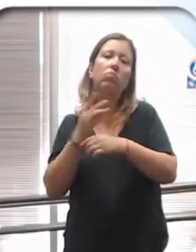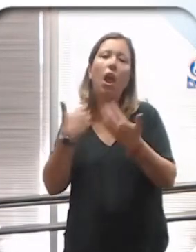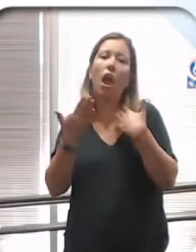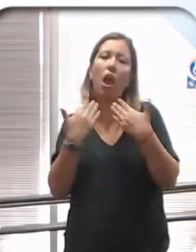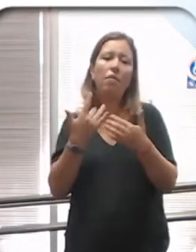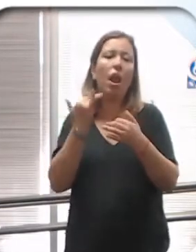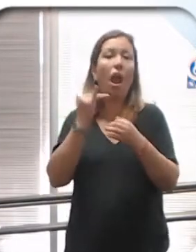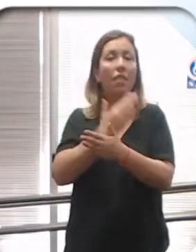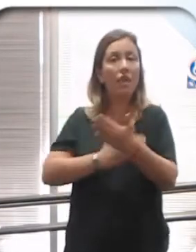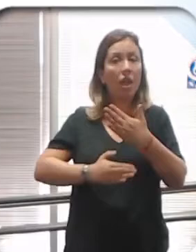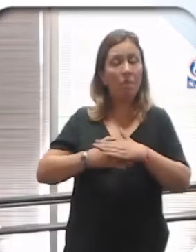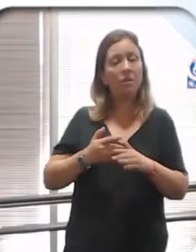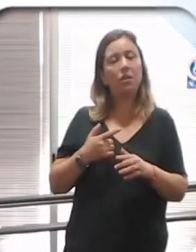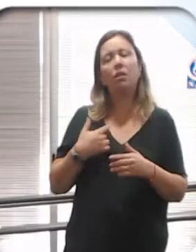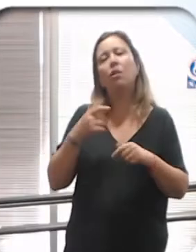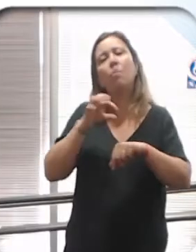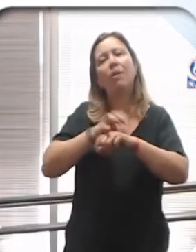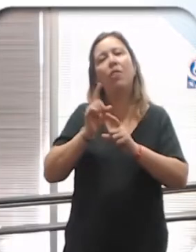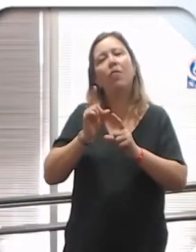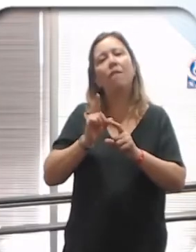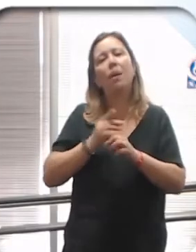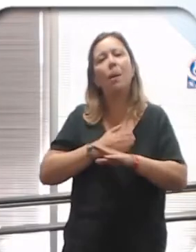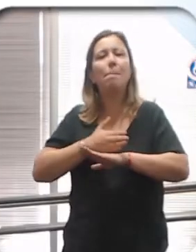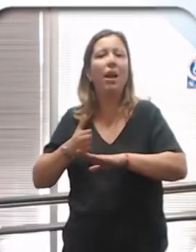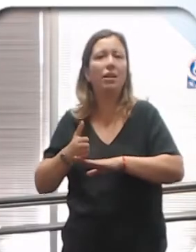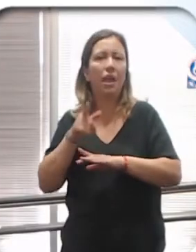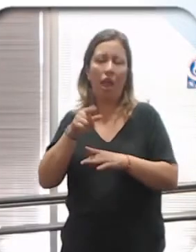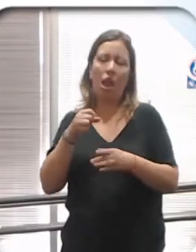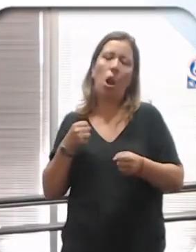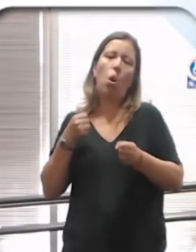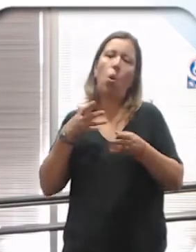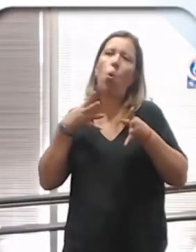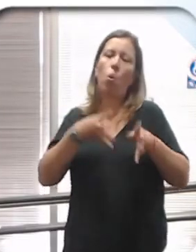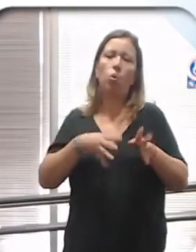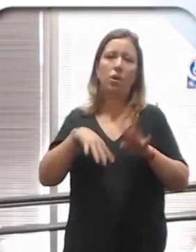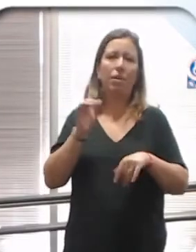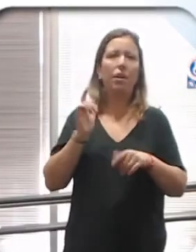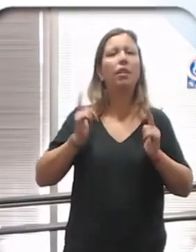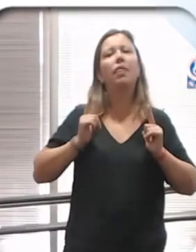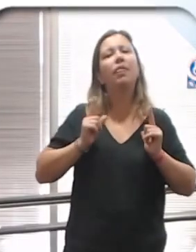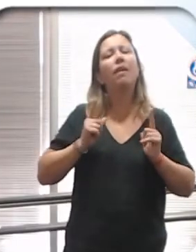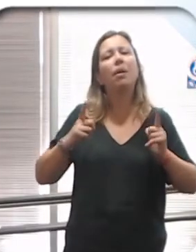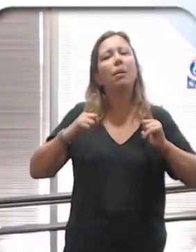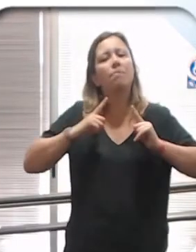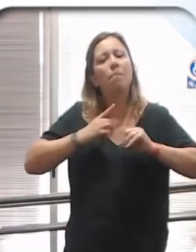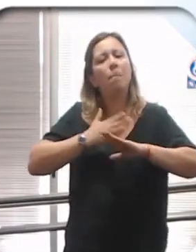tengan algún tipo de discapacidad. Ahí les damos un changui. Hay que tomarnos un poquito más de tiempo.